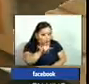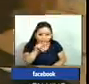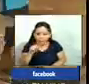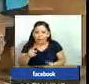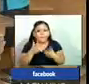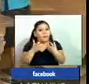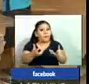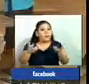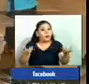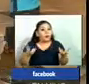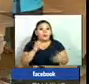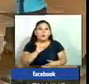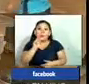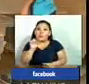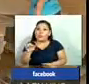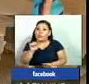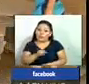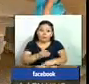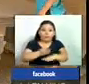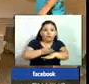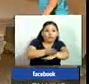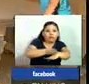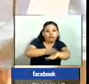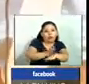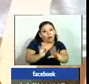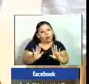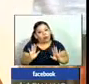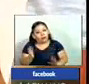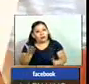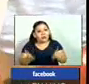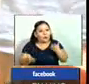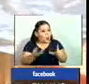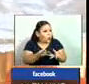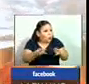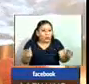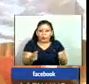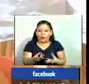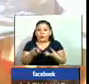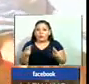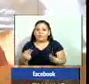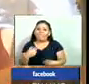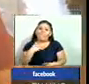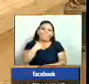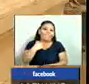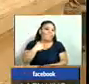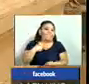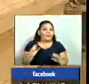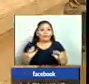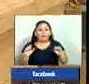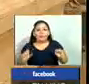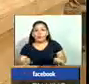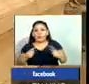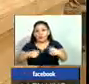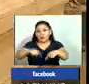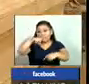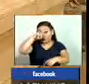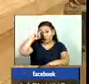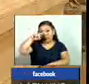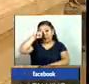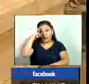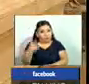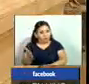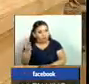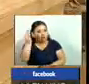demanda y según este tipo de carpinteros la escasez de materia prima les hará una mala jugada teniendo en